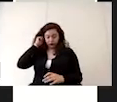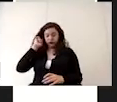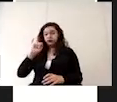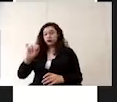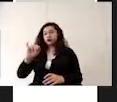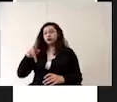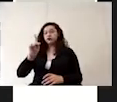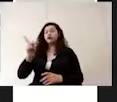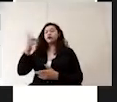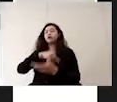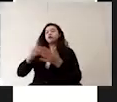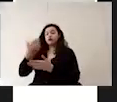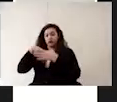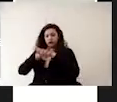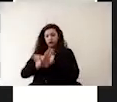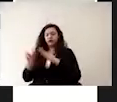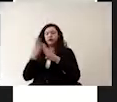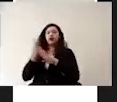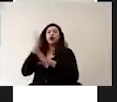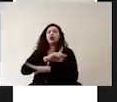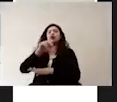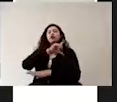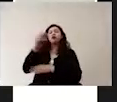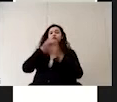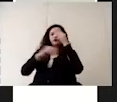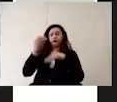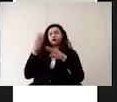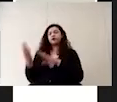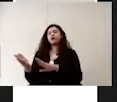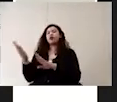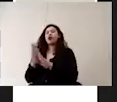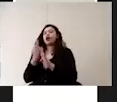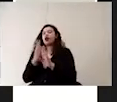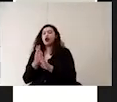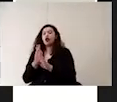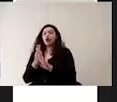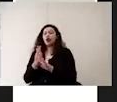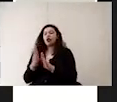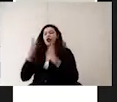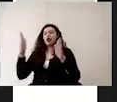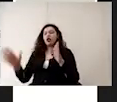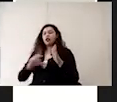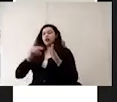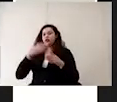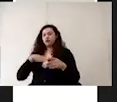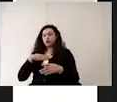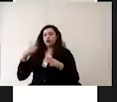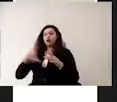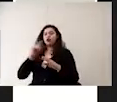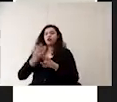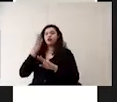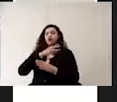inmueble antes y después de comer antes y después de ir al baño antes y después de atender a un